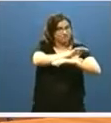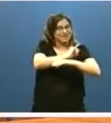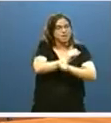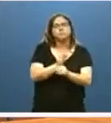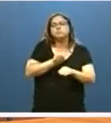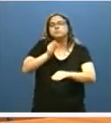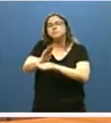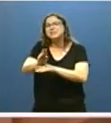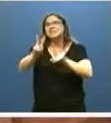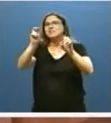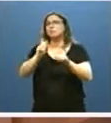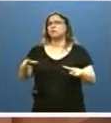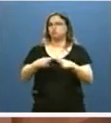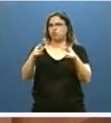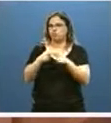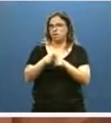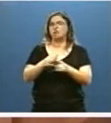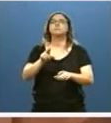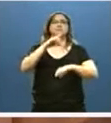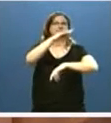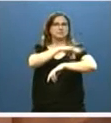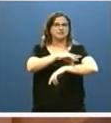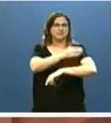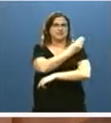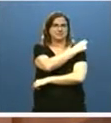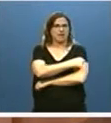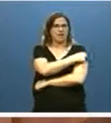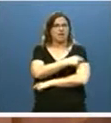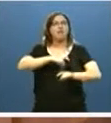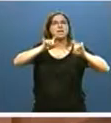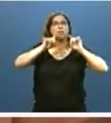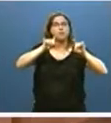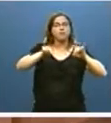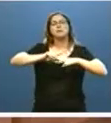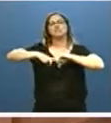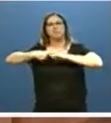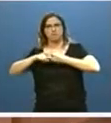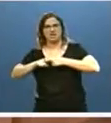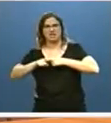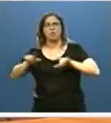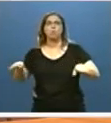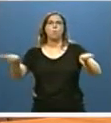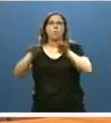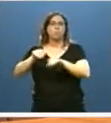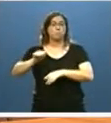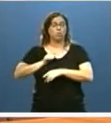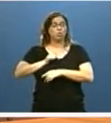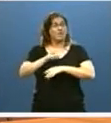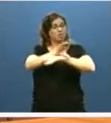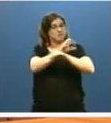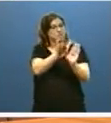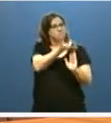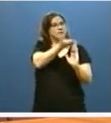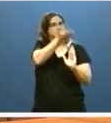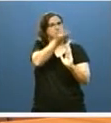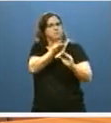a las más sociales, sanidad, educación y familia e igualdad de oportunidades, que han visto crecer sus recursos por encima de la media